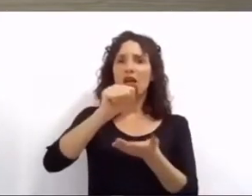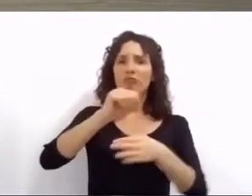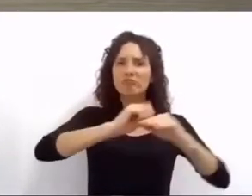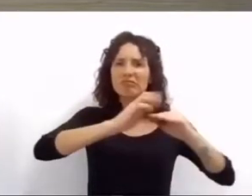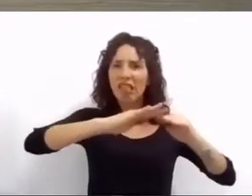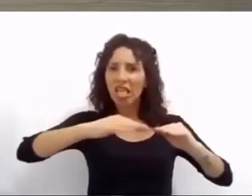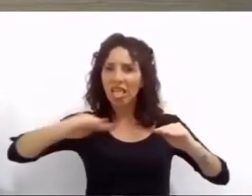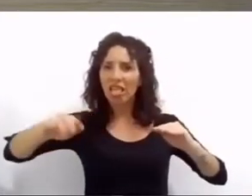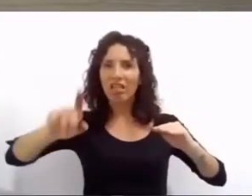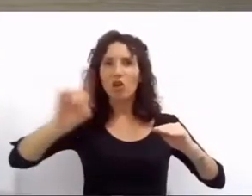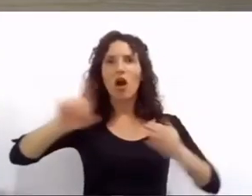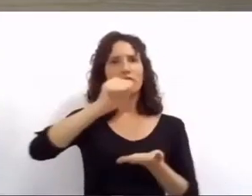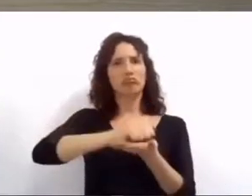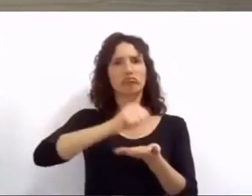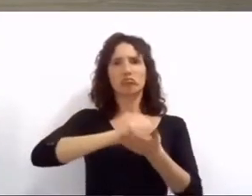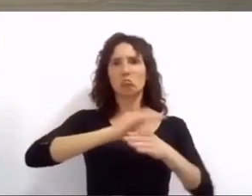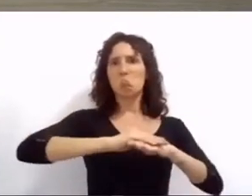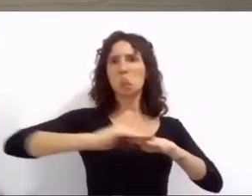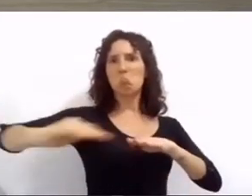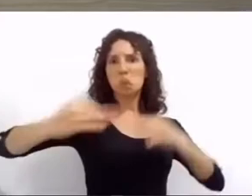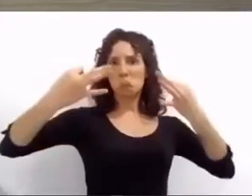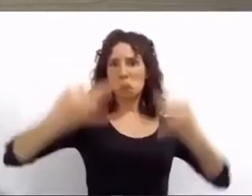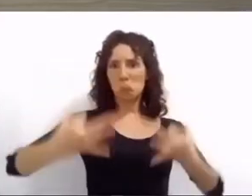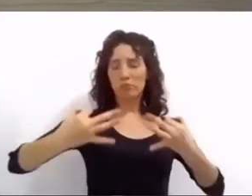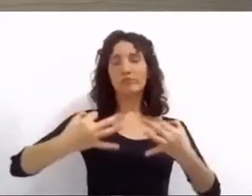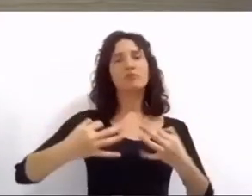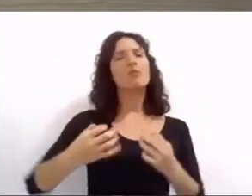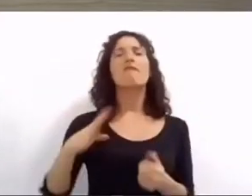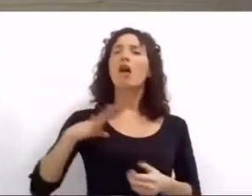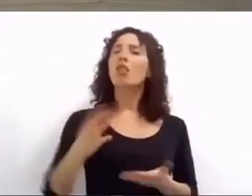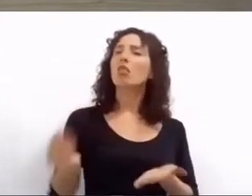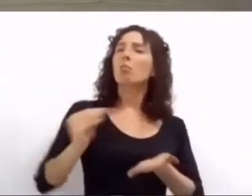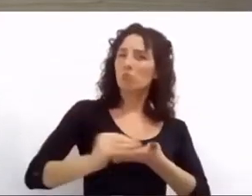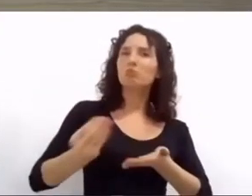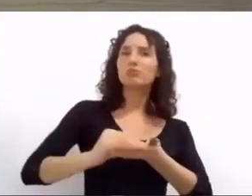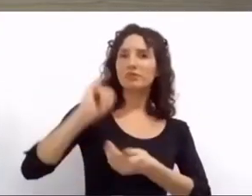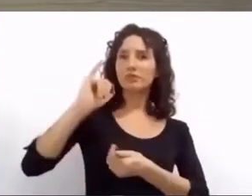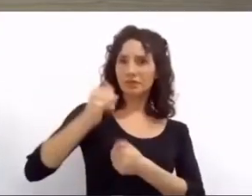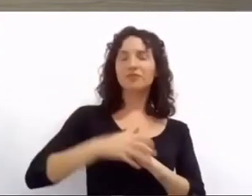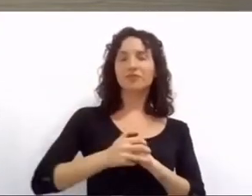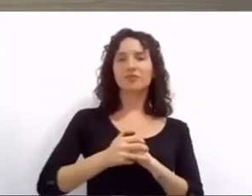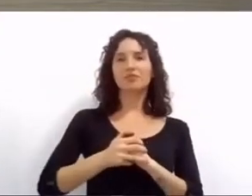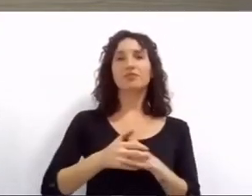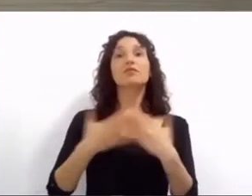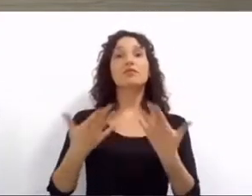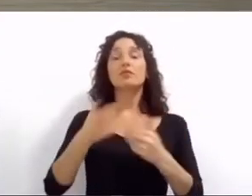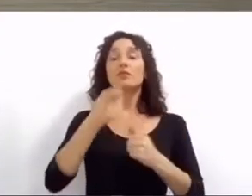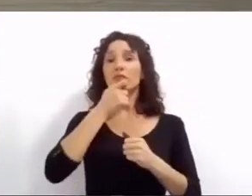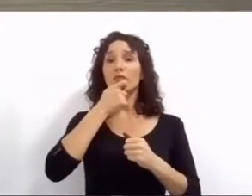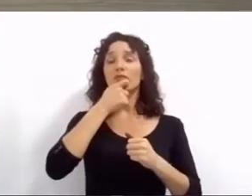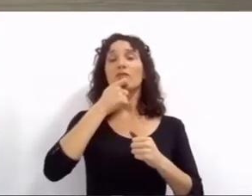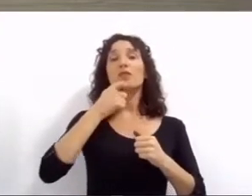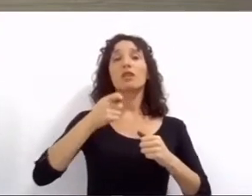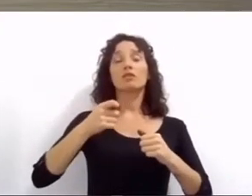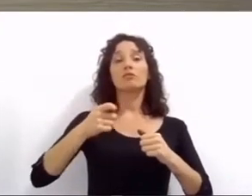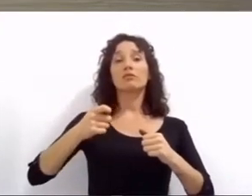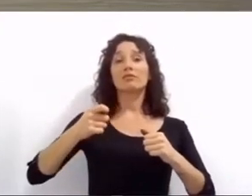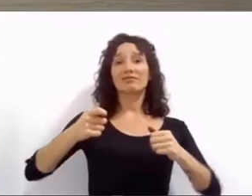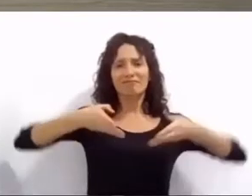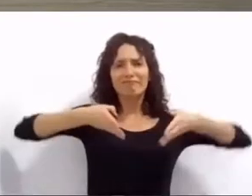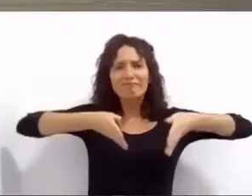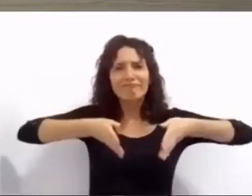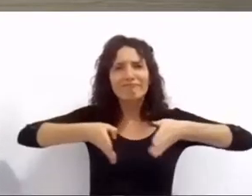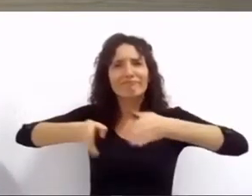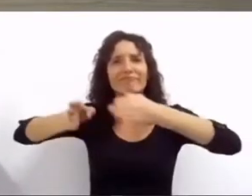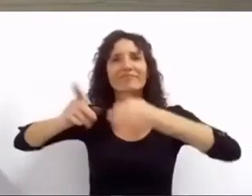2021, vamos a iniciar el plan Calles Seguras. Una nueva etapa. Con acciones de pavimentación y fresado en arterias grandes,